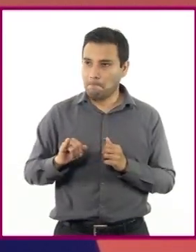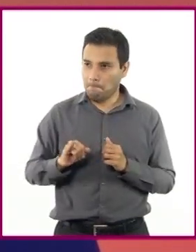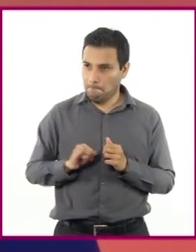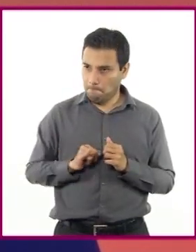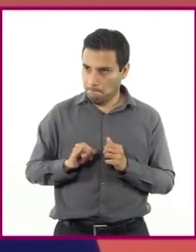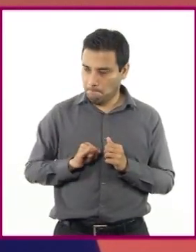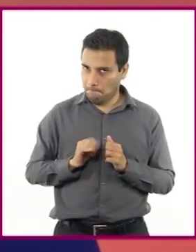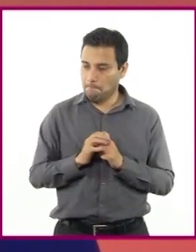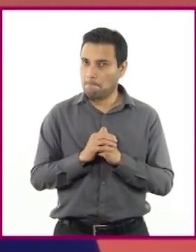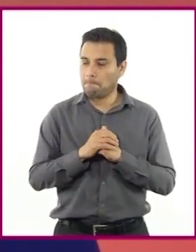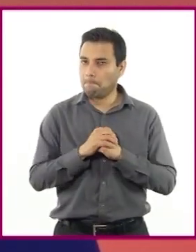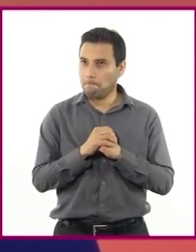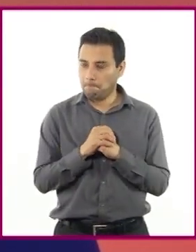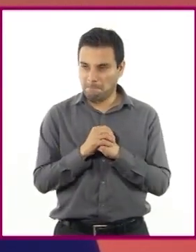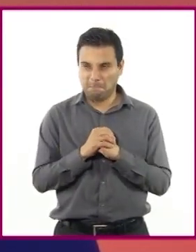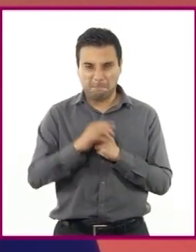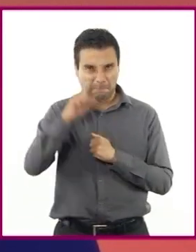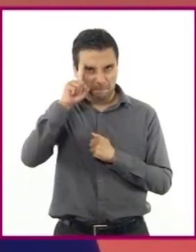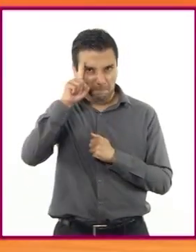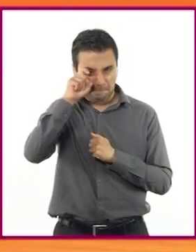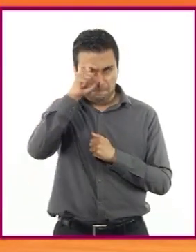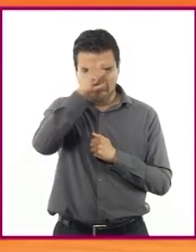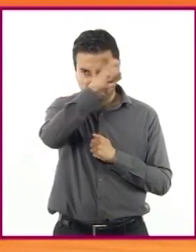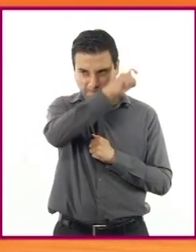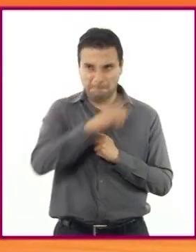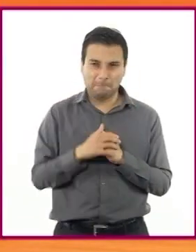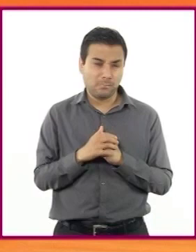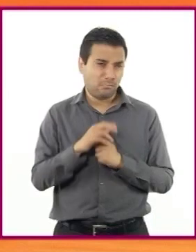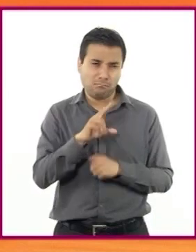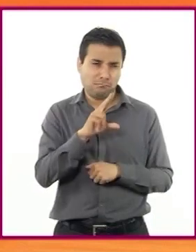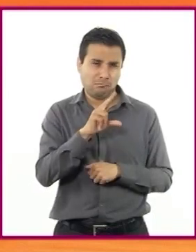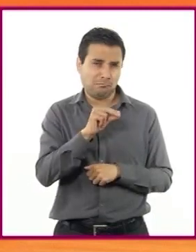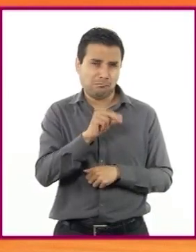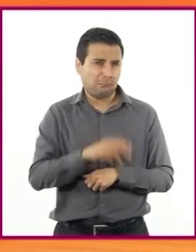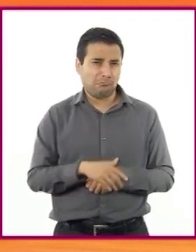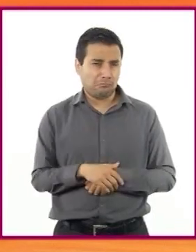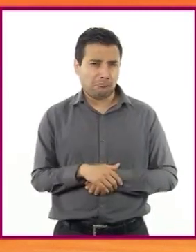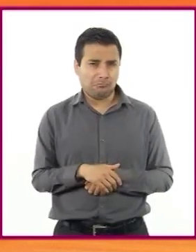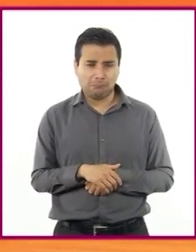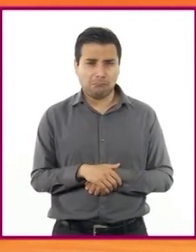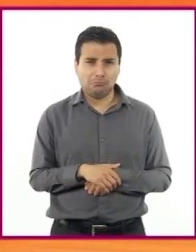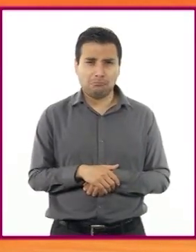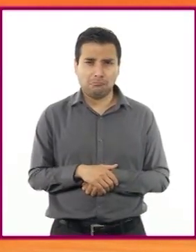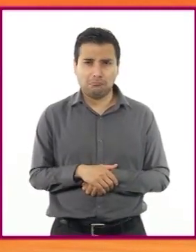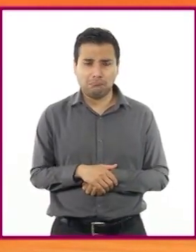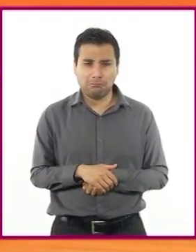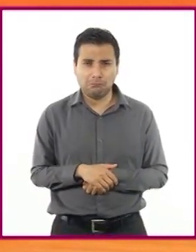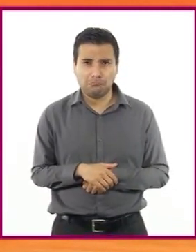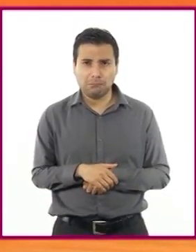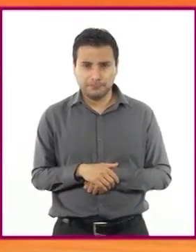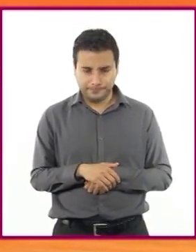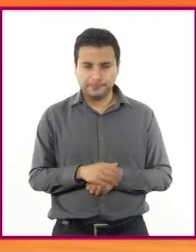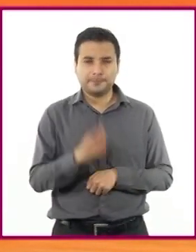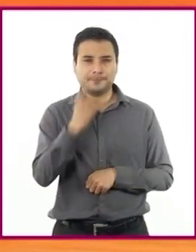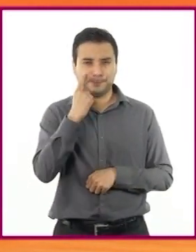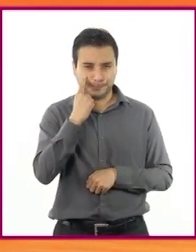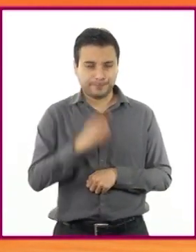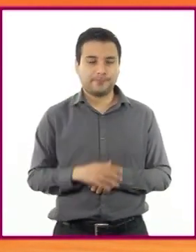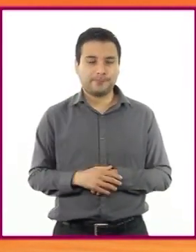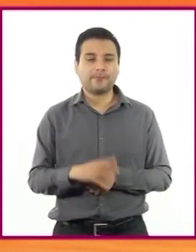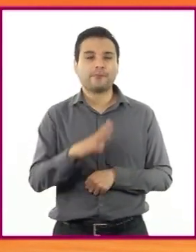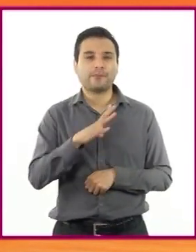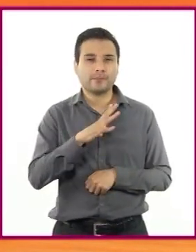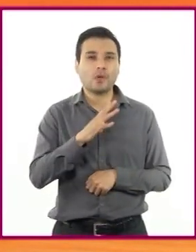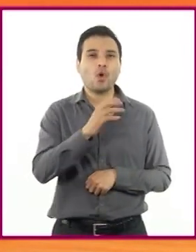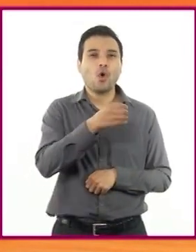que es muy difícil, ¿no? No, Enrique, todo es cuestión de seguir una serie de pasos que nos